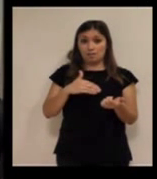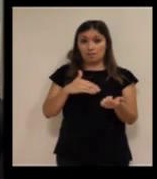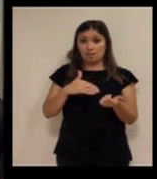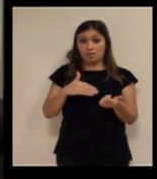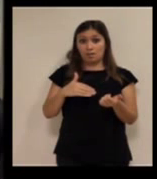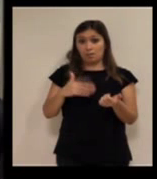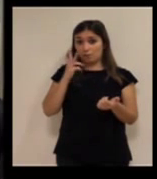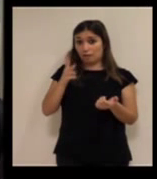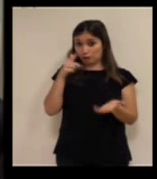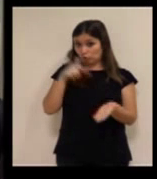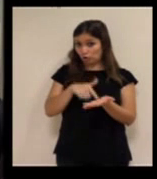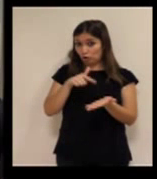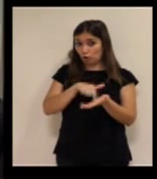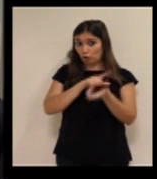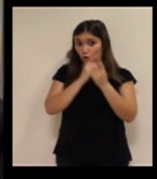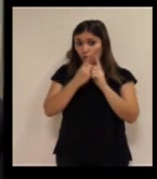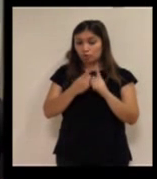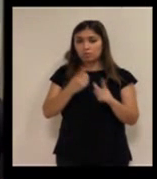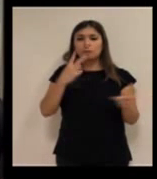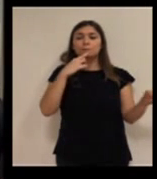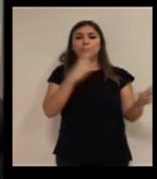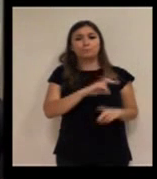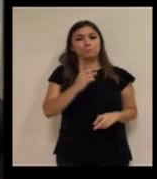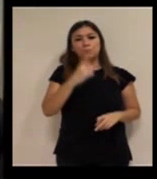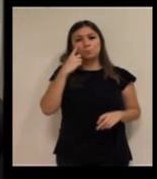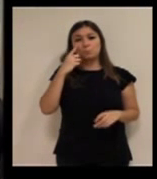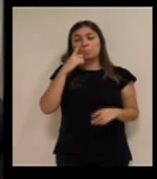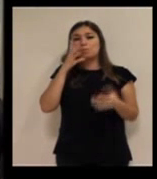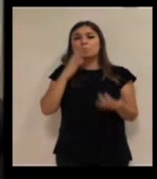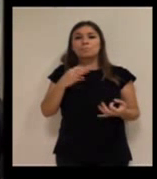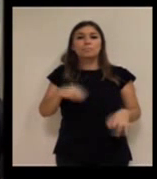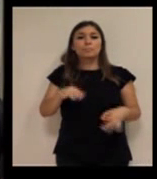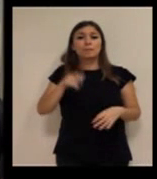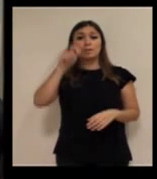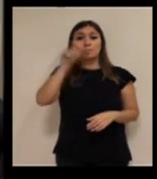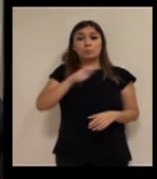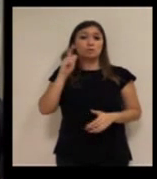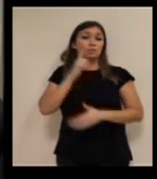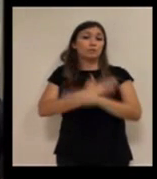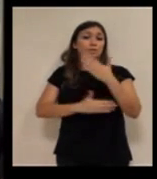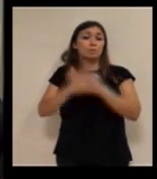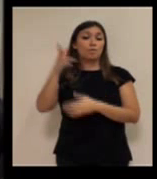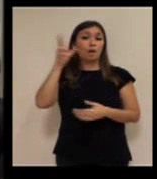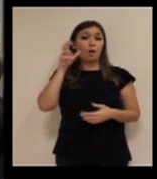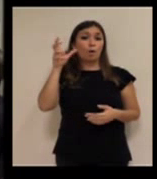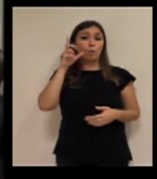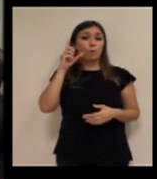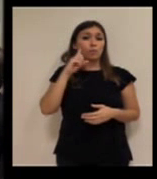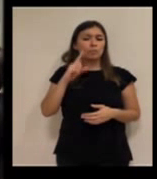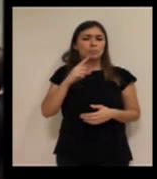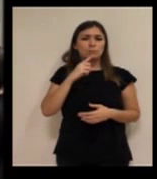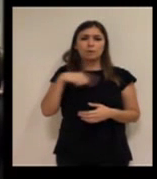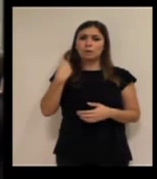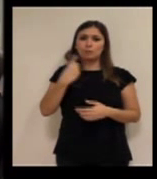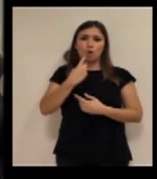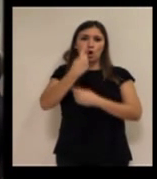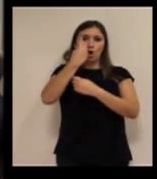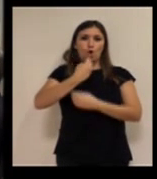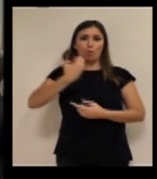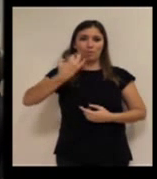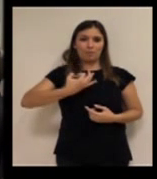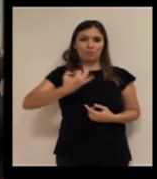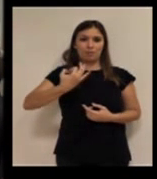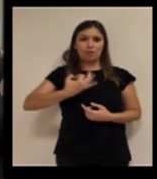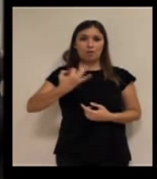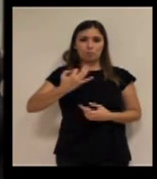tenerlo como un derecho, ¿no? Bueno, normalmente ahora está saliendo ya... Las personas con discapacidad auditiva, estamos